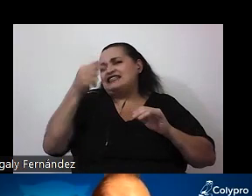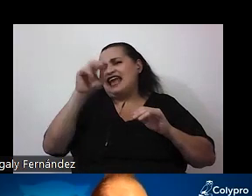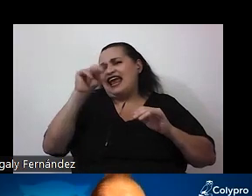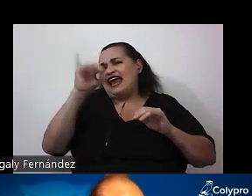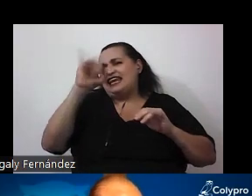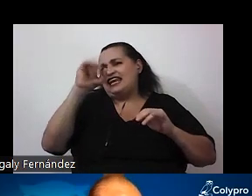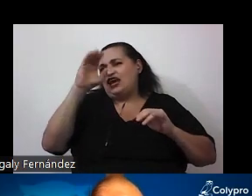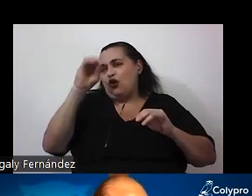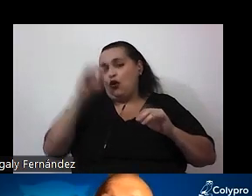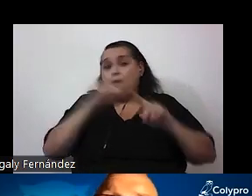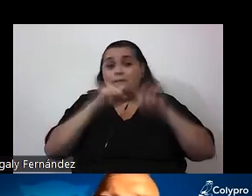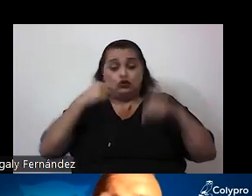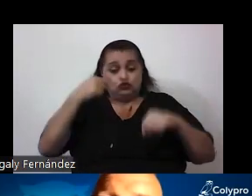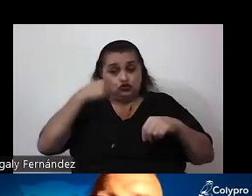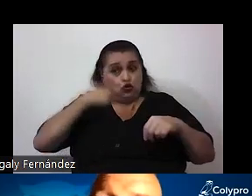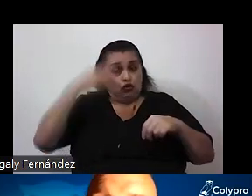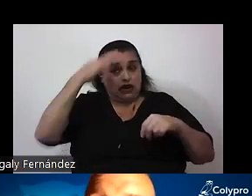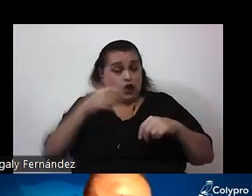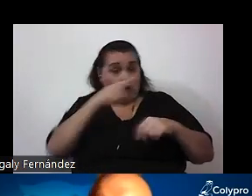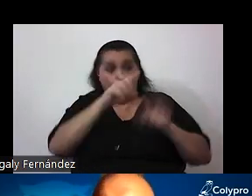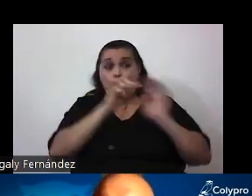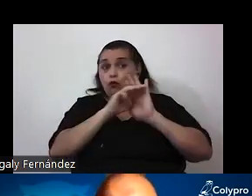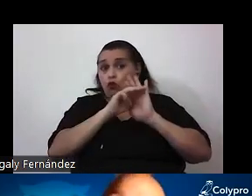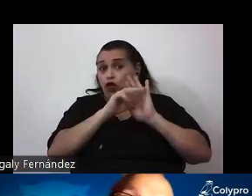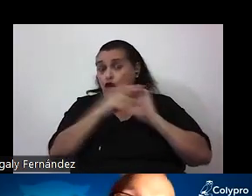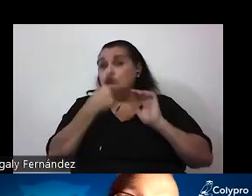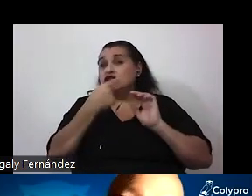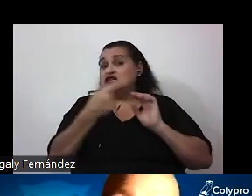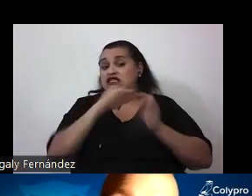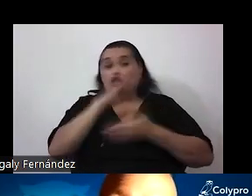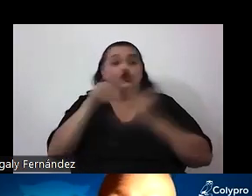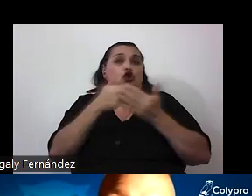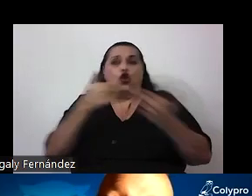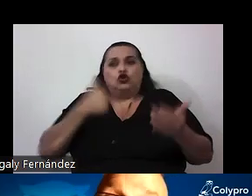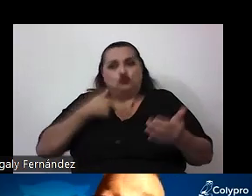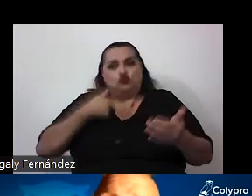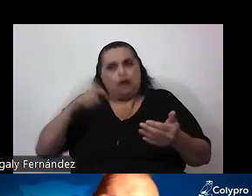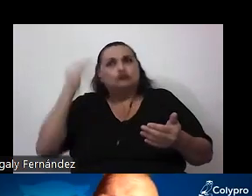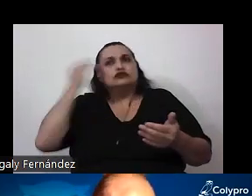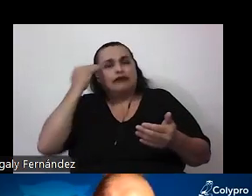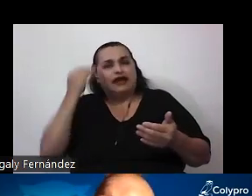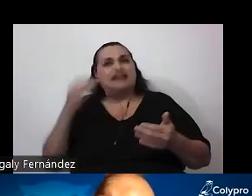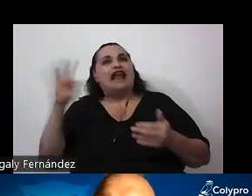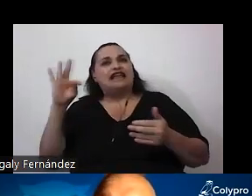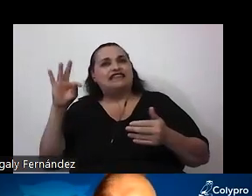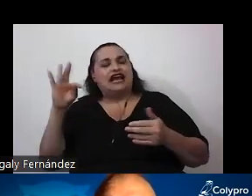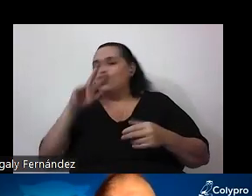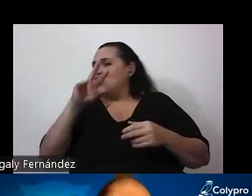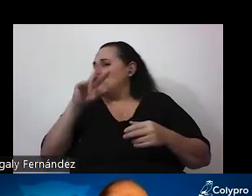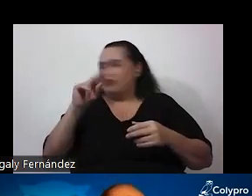puedo creer ingenuamente que ese modelo de la biología molecular me dice todo lo que hay que saber sobre el transgénico bueno no ahí es donde hay que